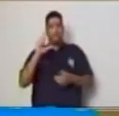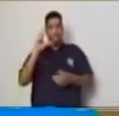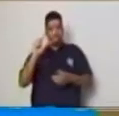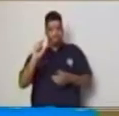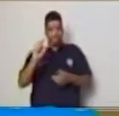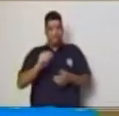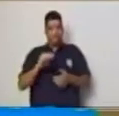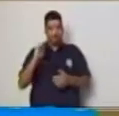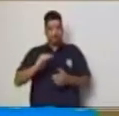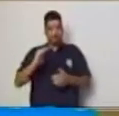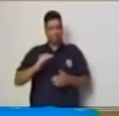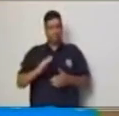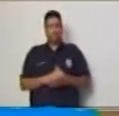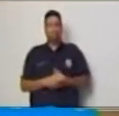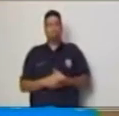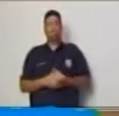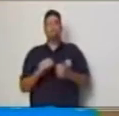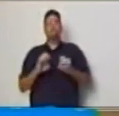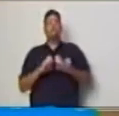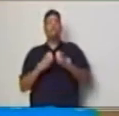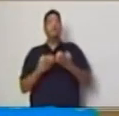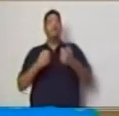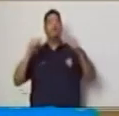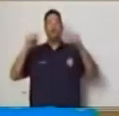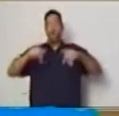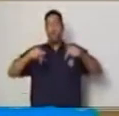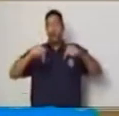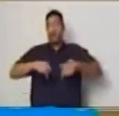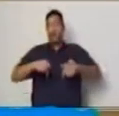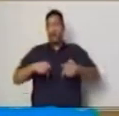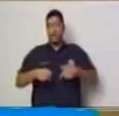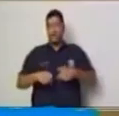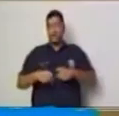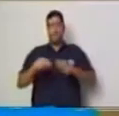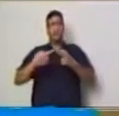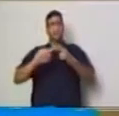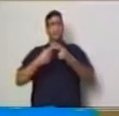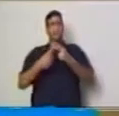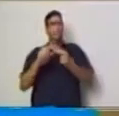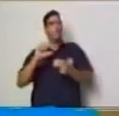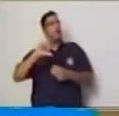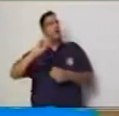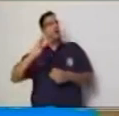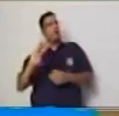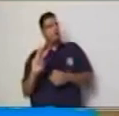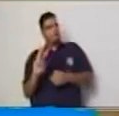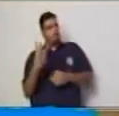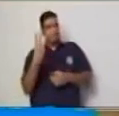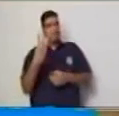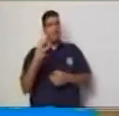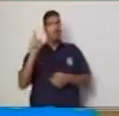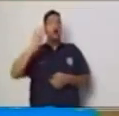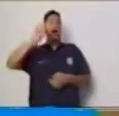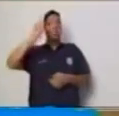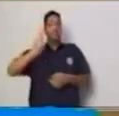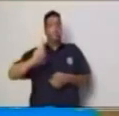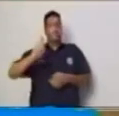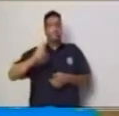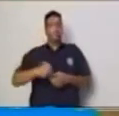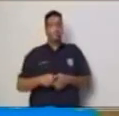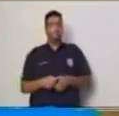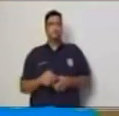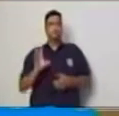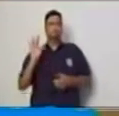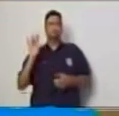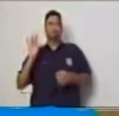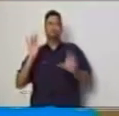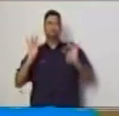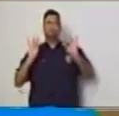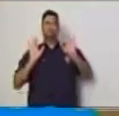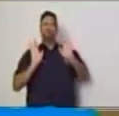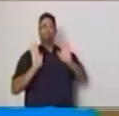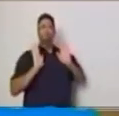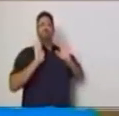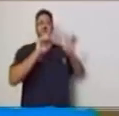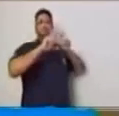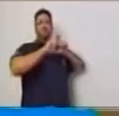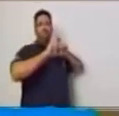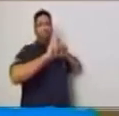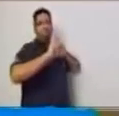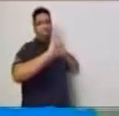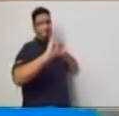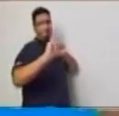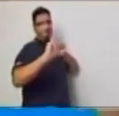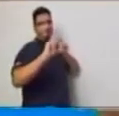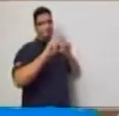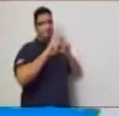Empezamos entonces ahora con la pregunta número 3. ¿Qué es la que nos va encaminando